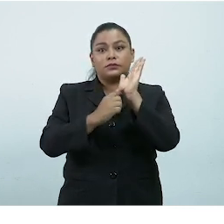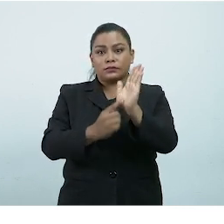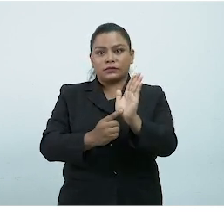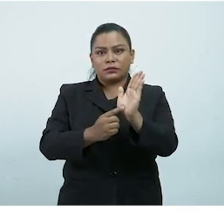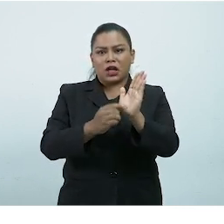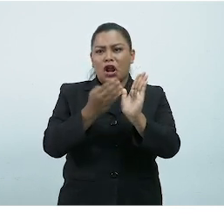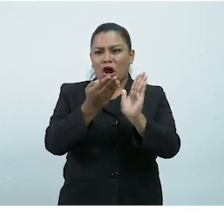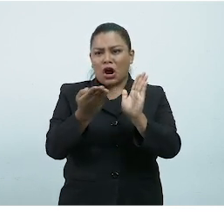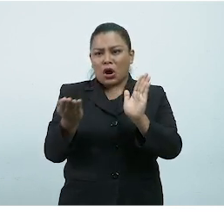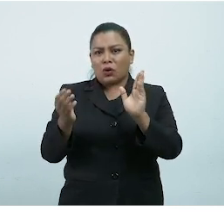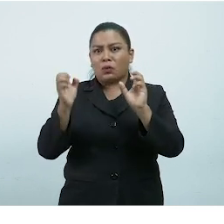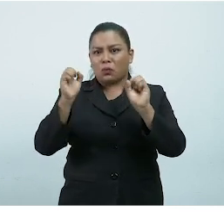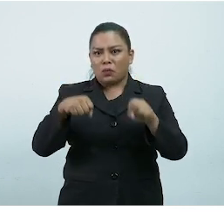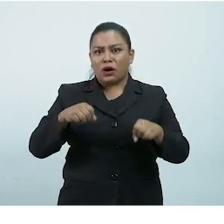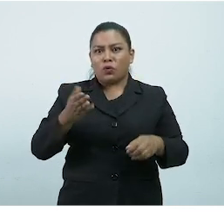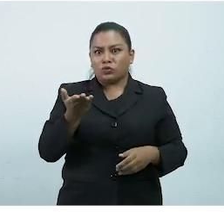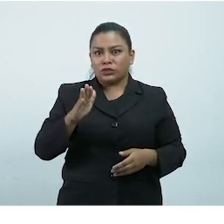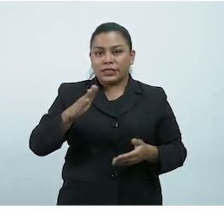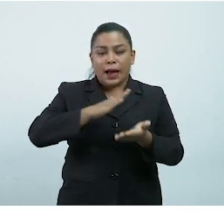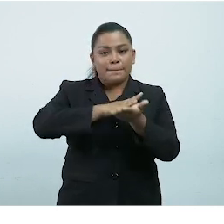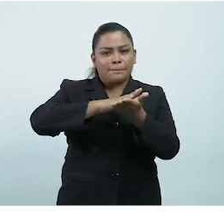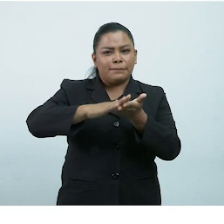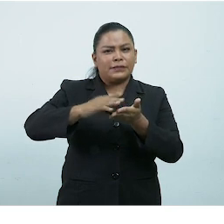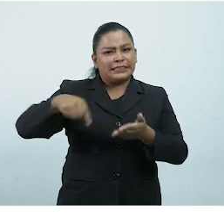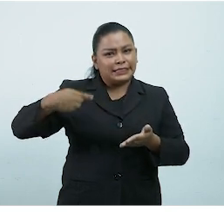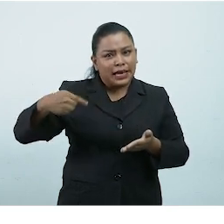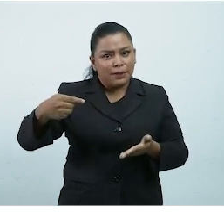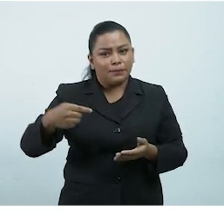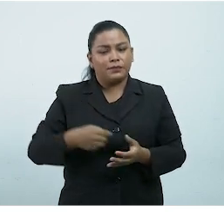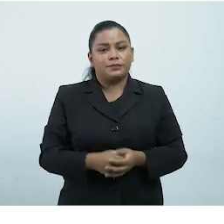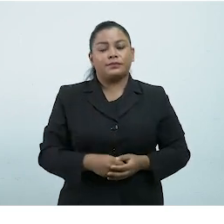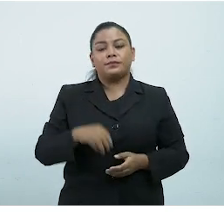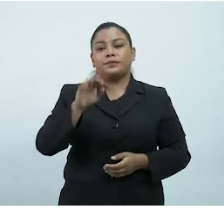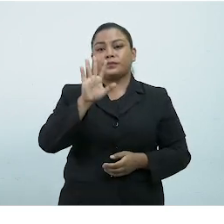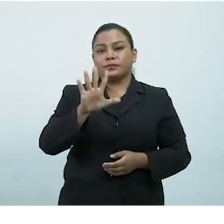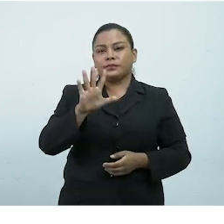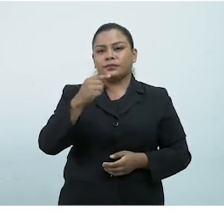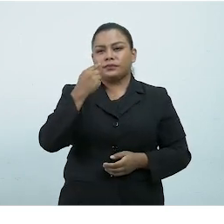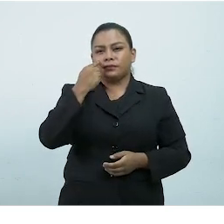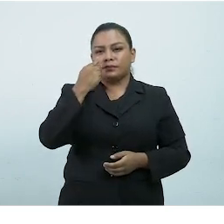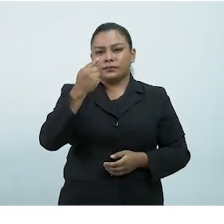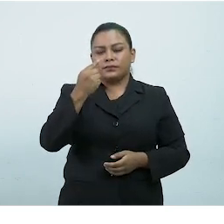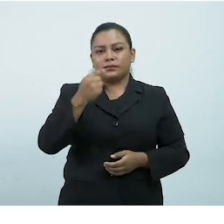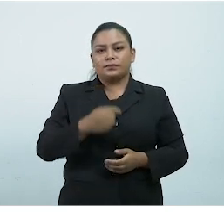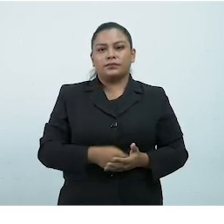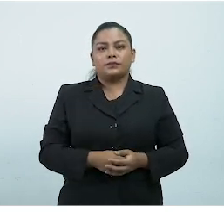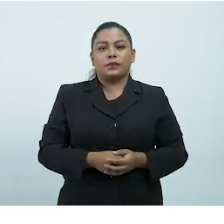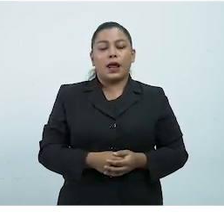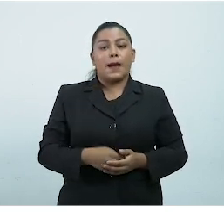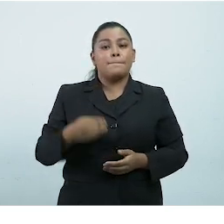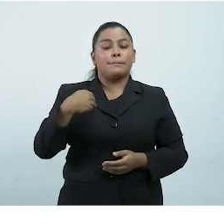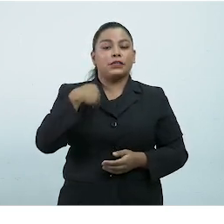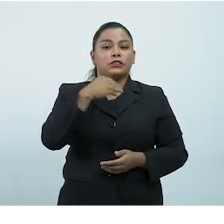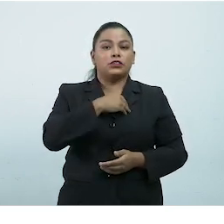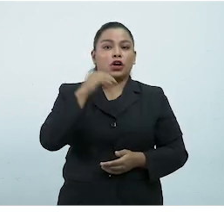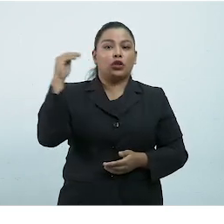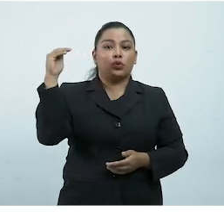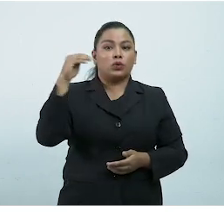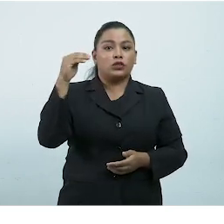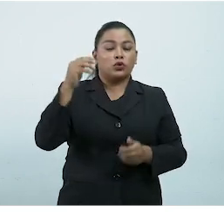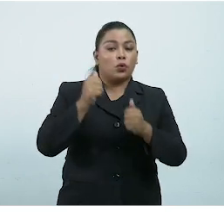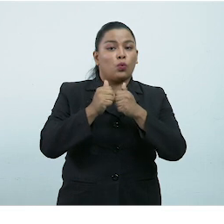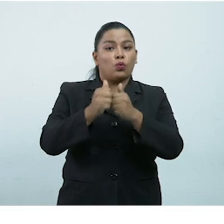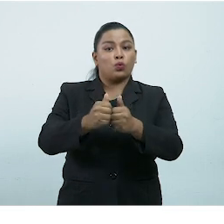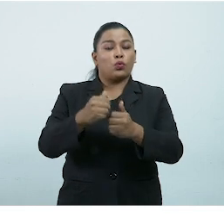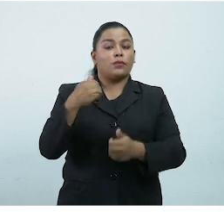y material para la desinfección constante 5. Verificación El Ministerio de Educación y el